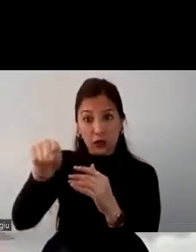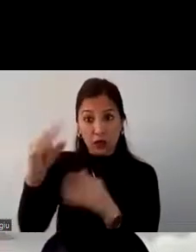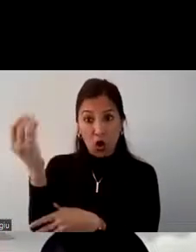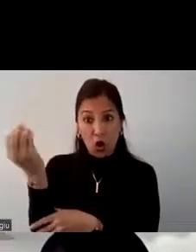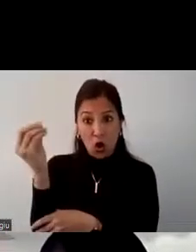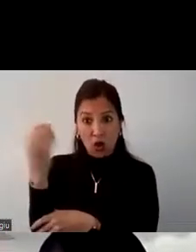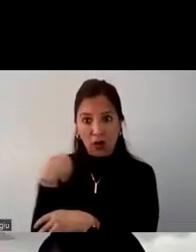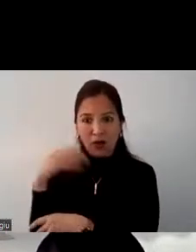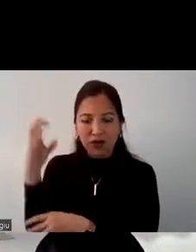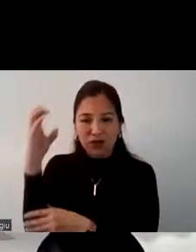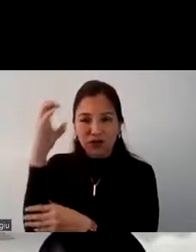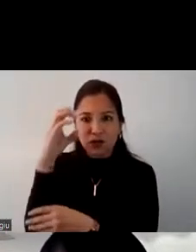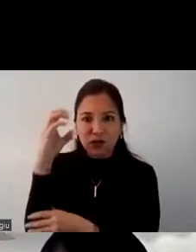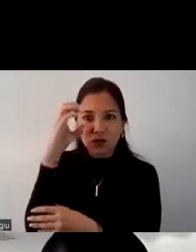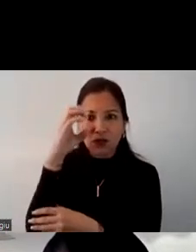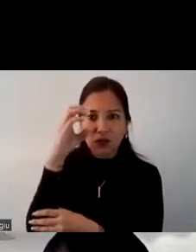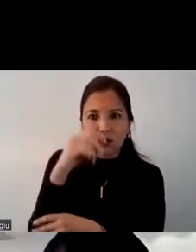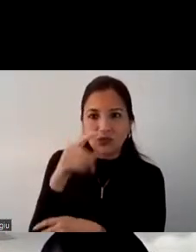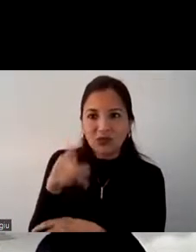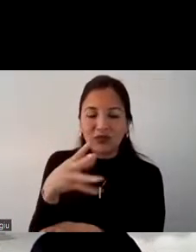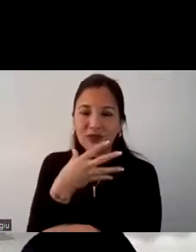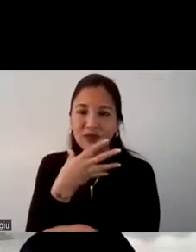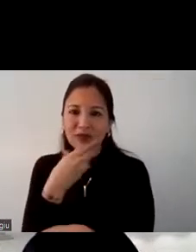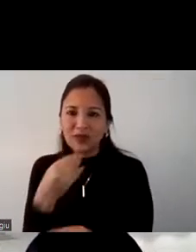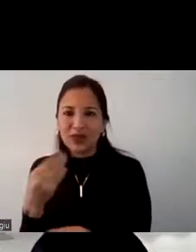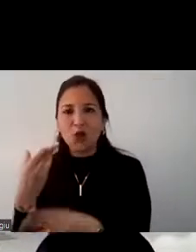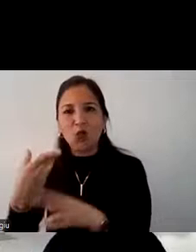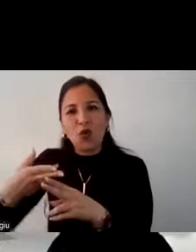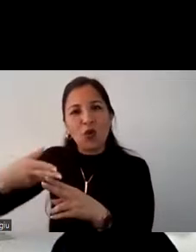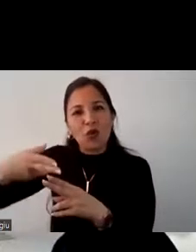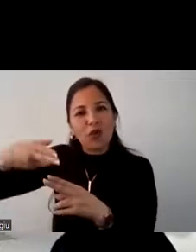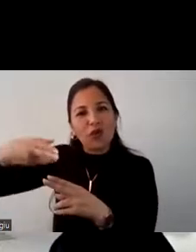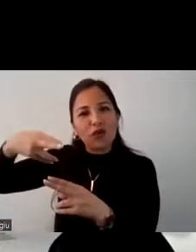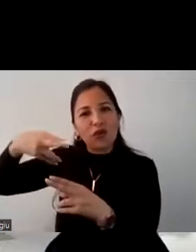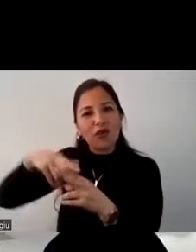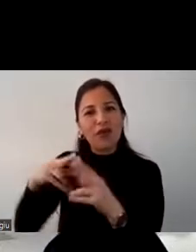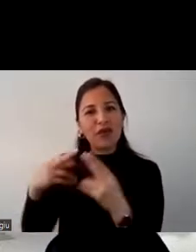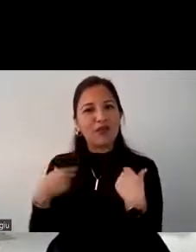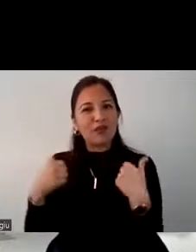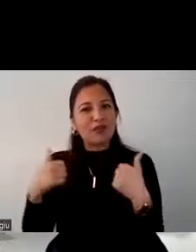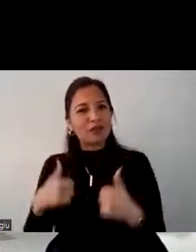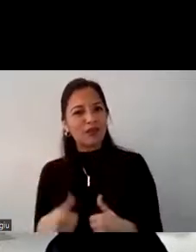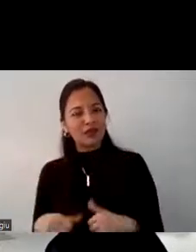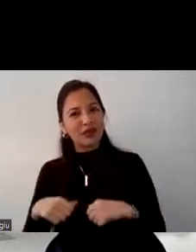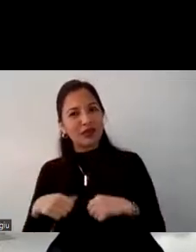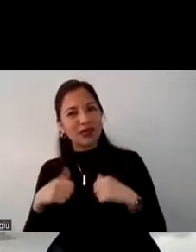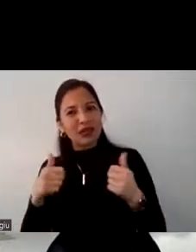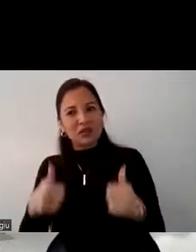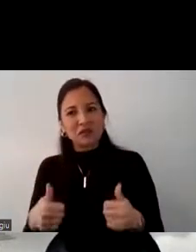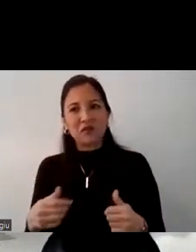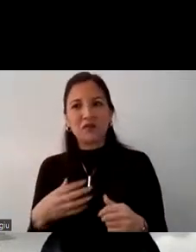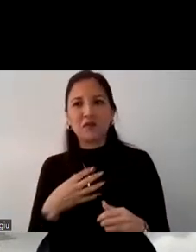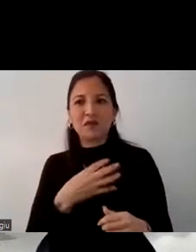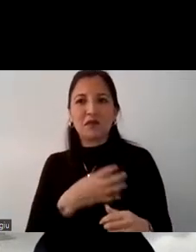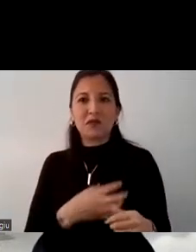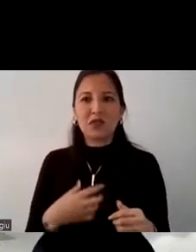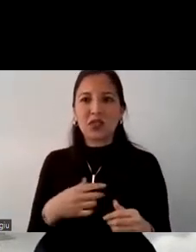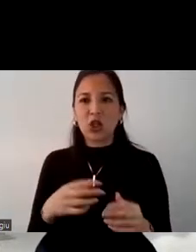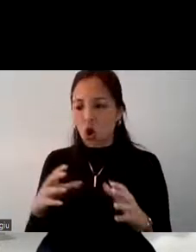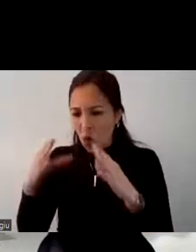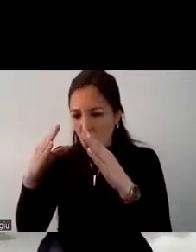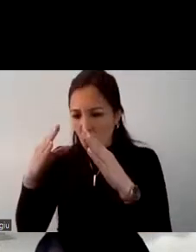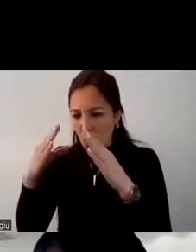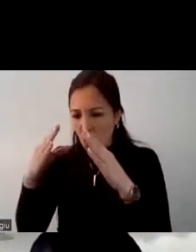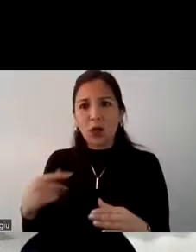años han venido adaptando porque es como recrear un ambiente donde tú vas a un lugar digamos a un pueblito